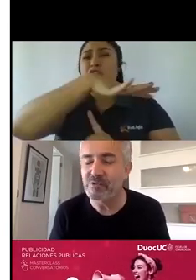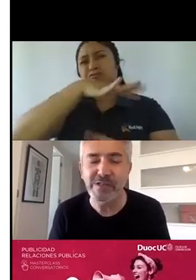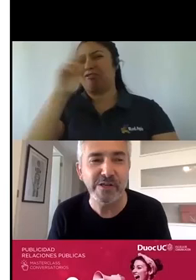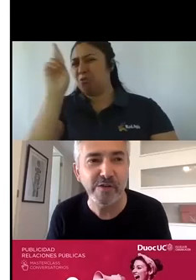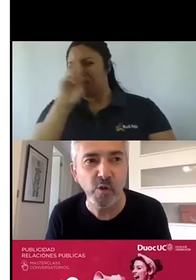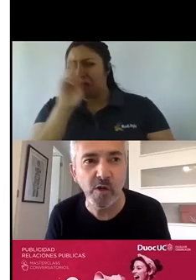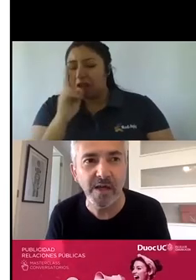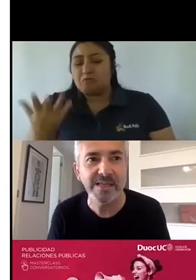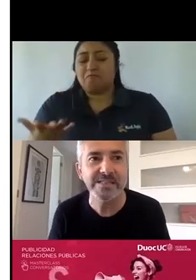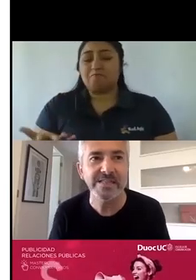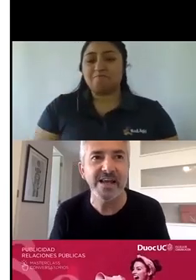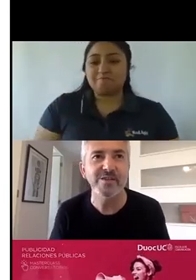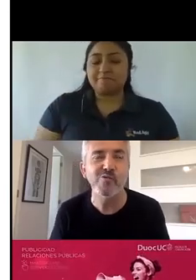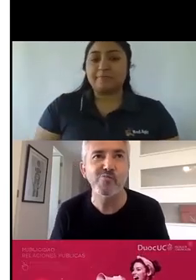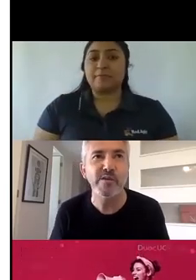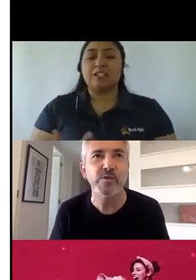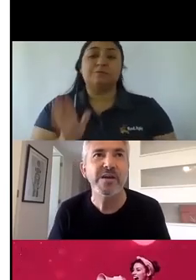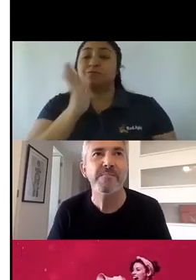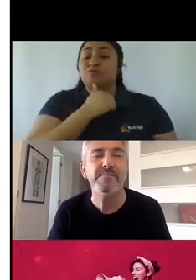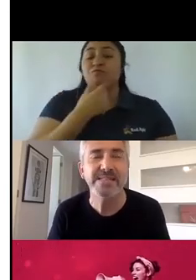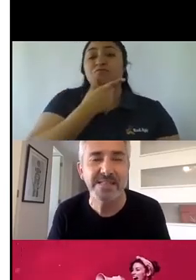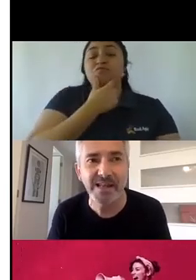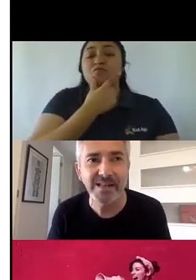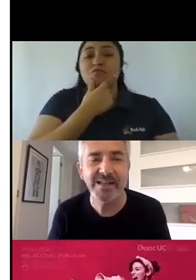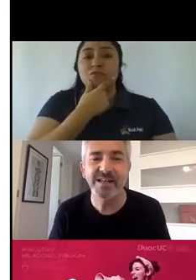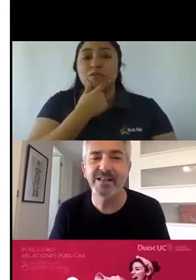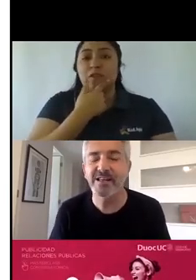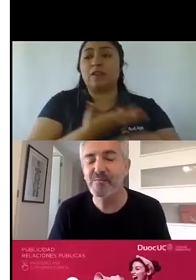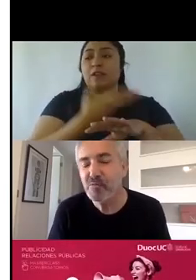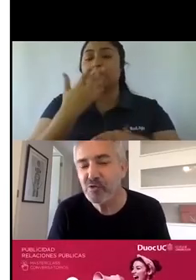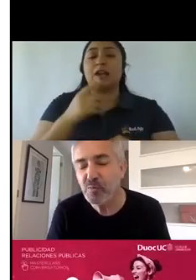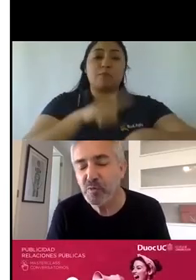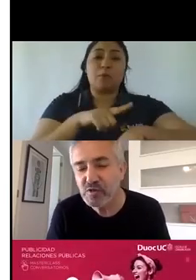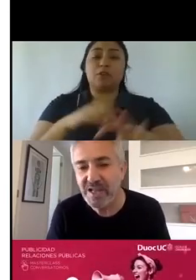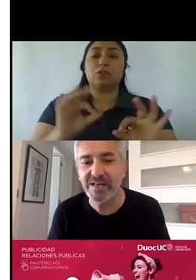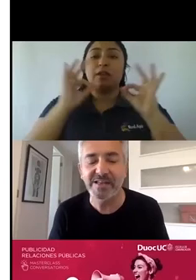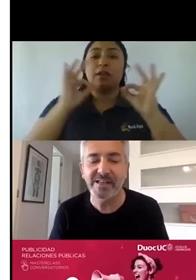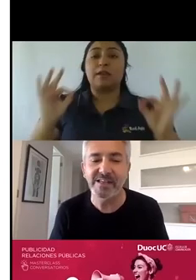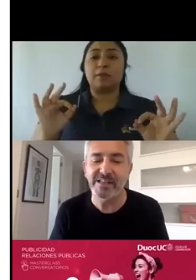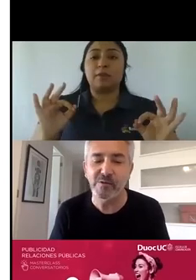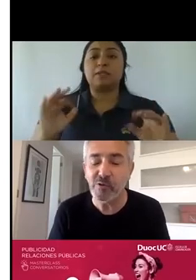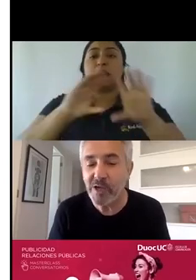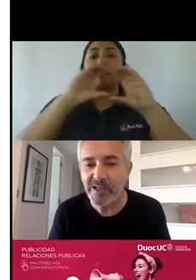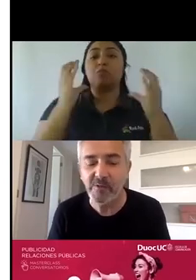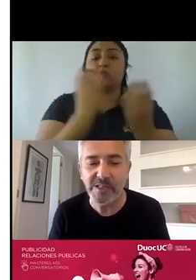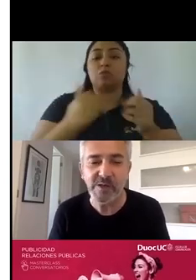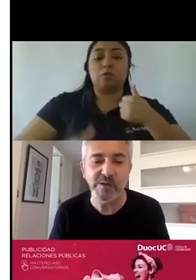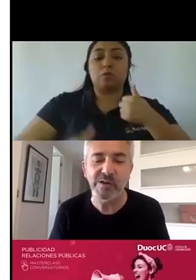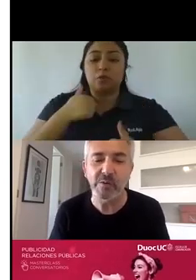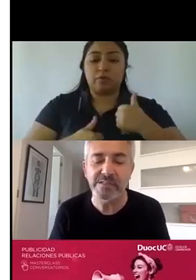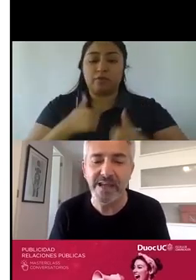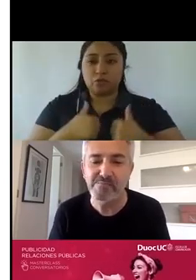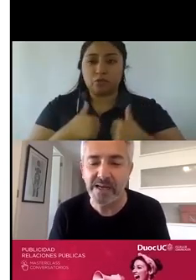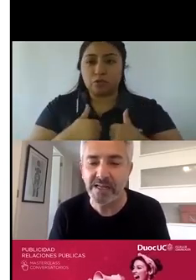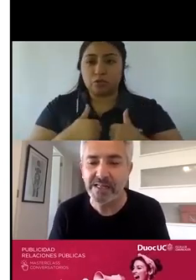Yo no tengo ninguna duda de que si hay un momento especial en el mundo profesional que nos toca, digamos, que tiene que ver